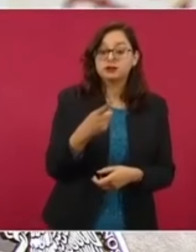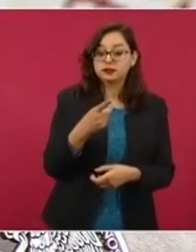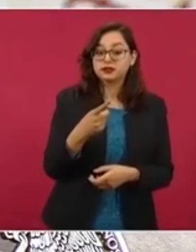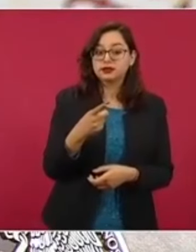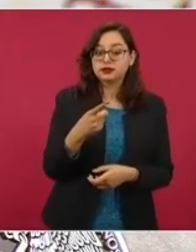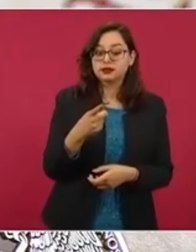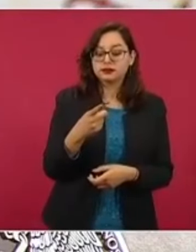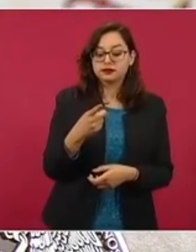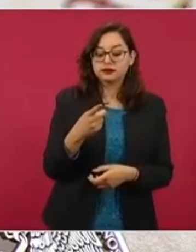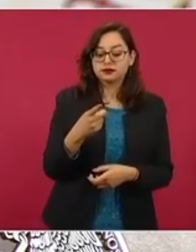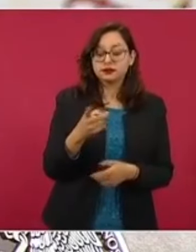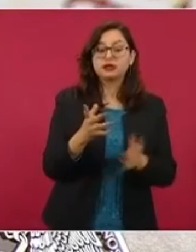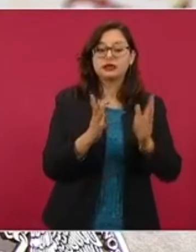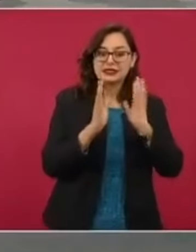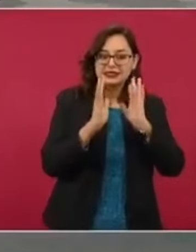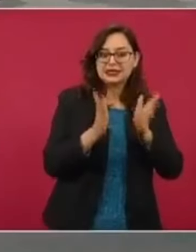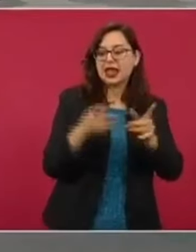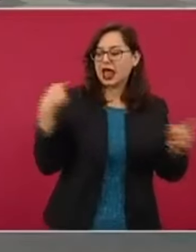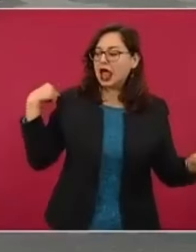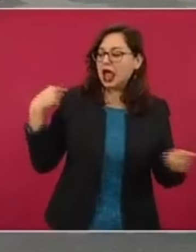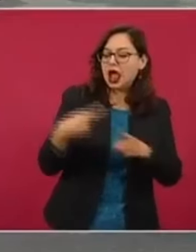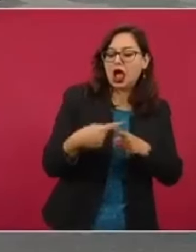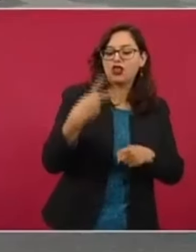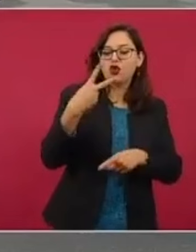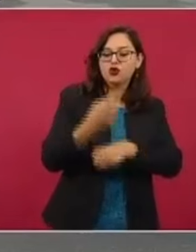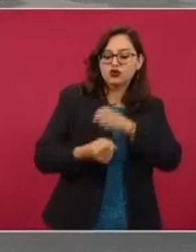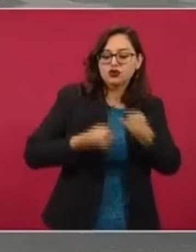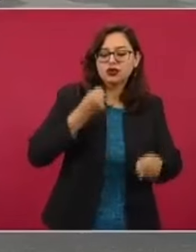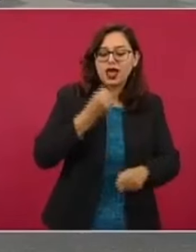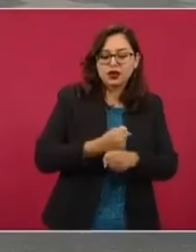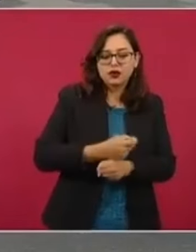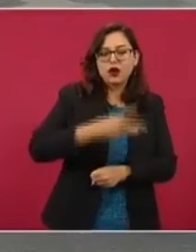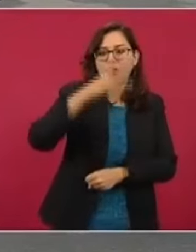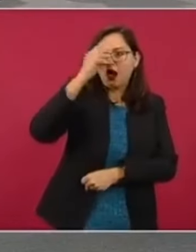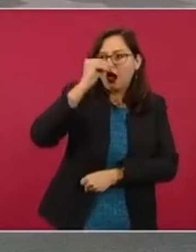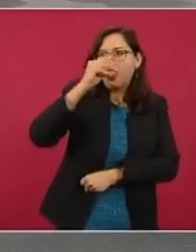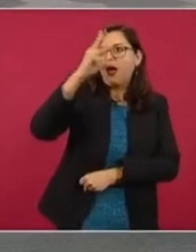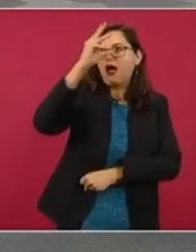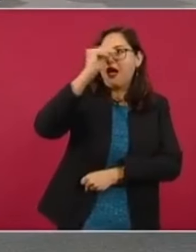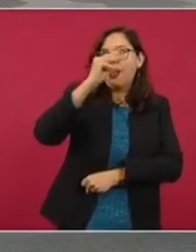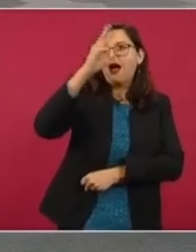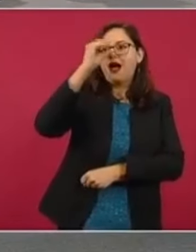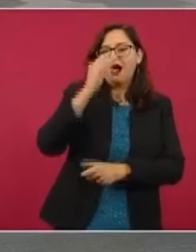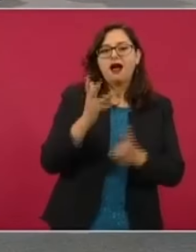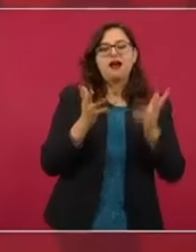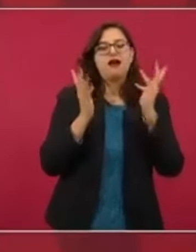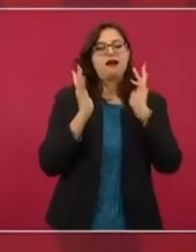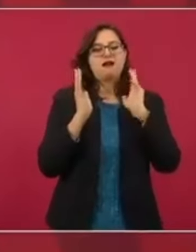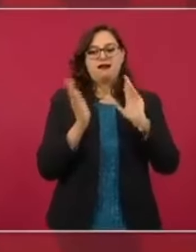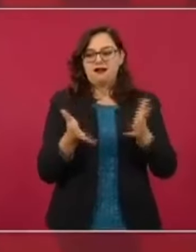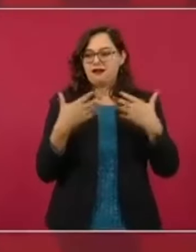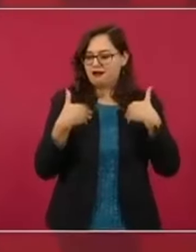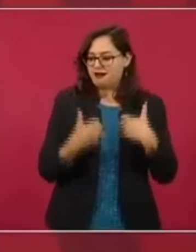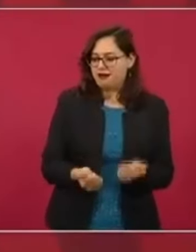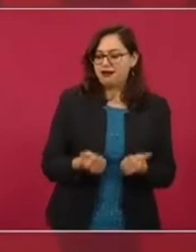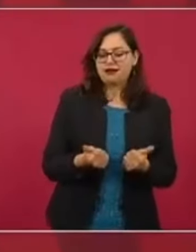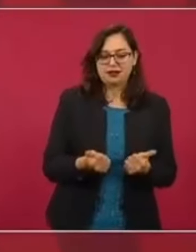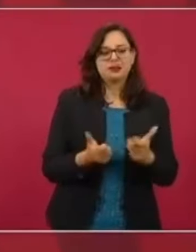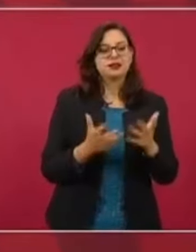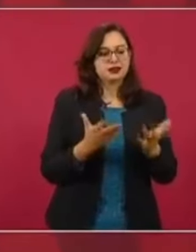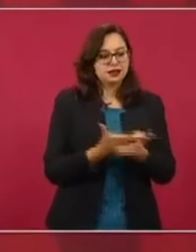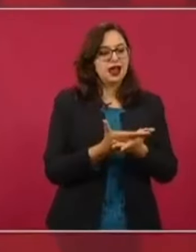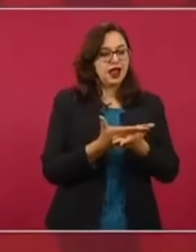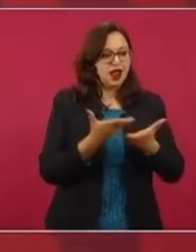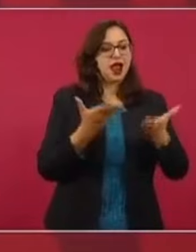se aprendió y se agilizó, dejándolo dinámicamente en cuestión de días, como ha sido